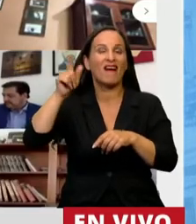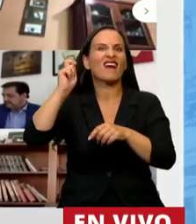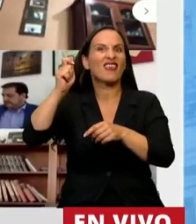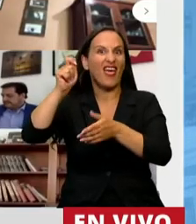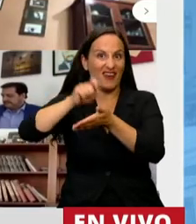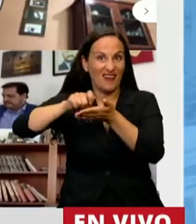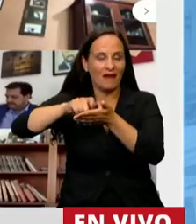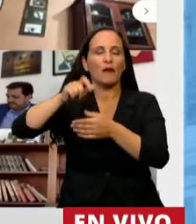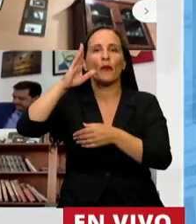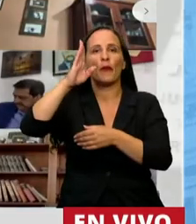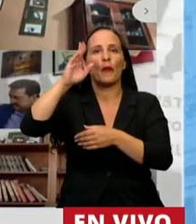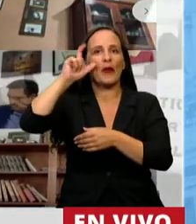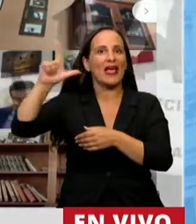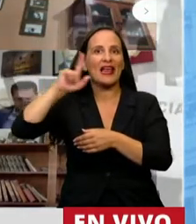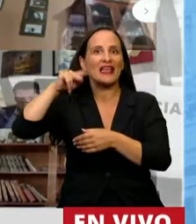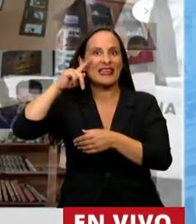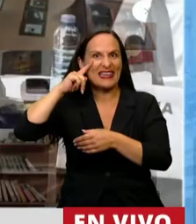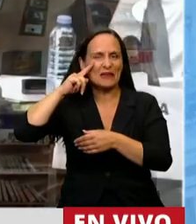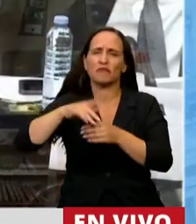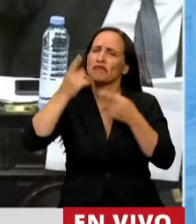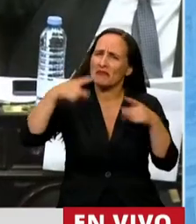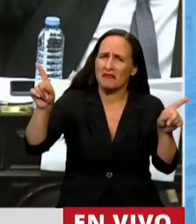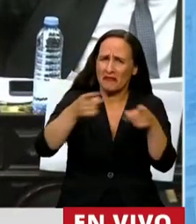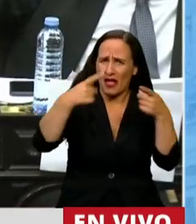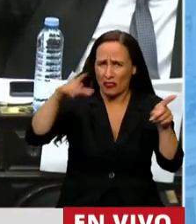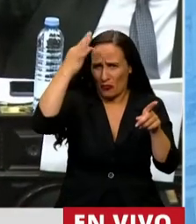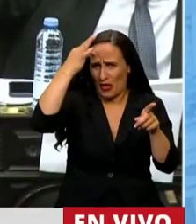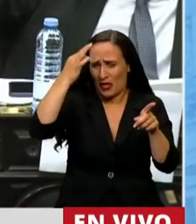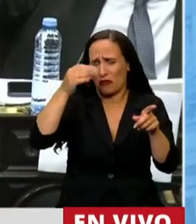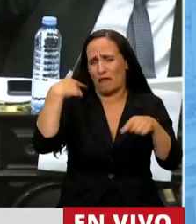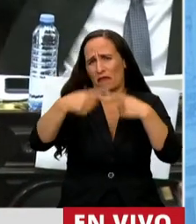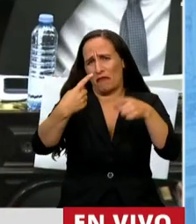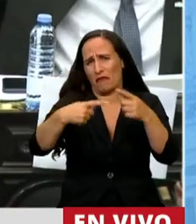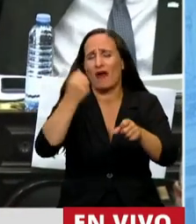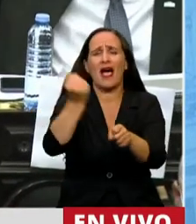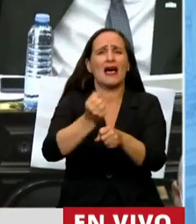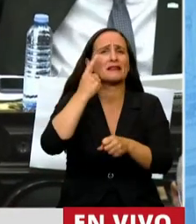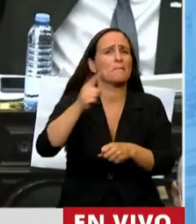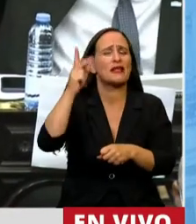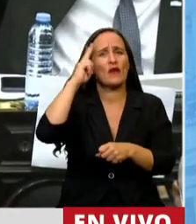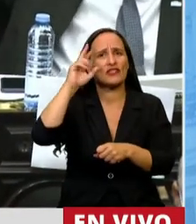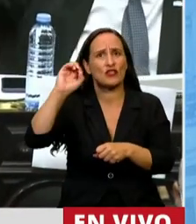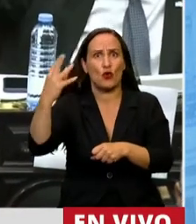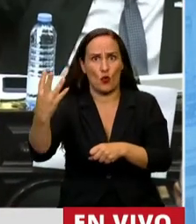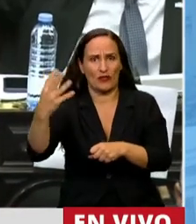el teatro en el que siguió cantando con gran éxito hasta 1904. En